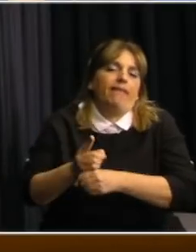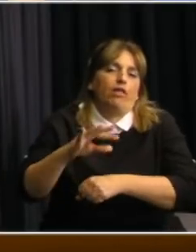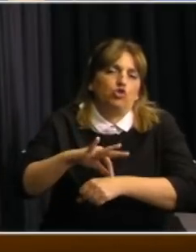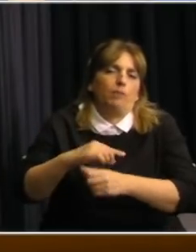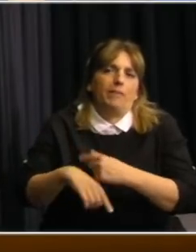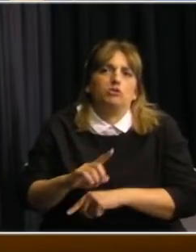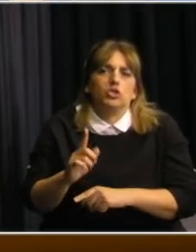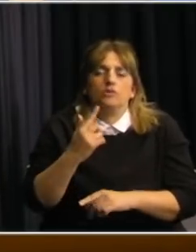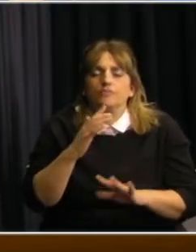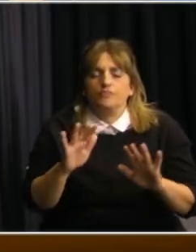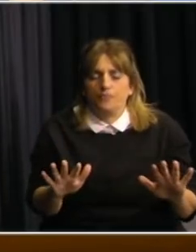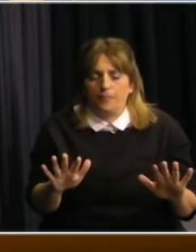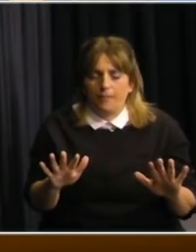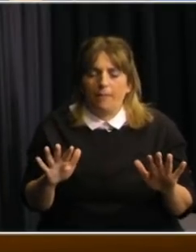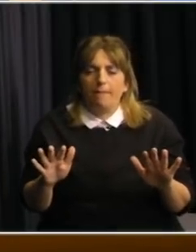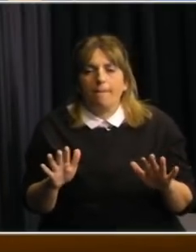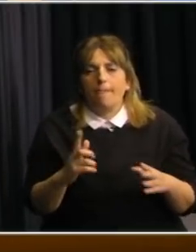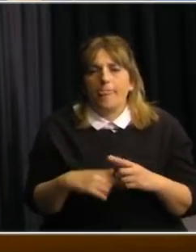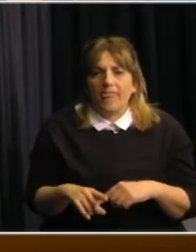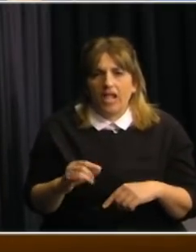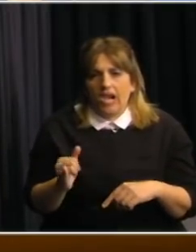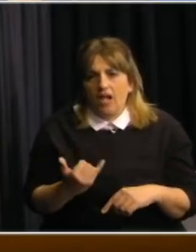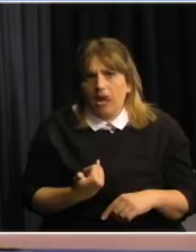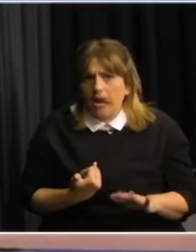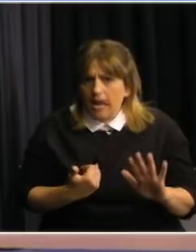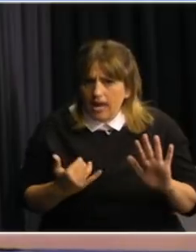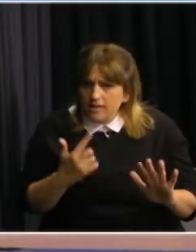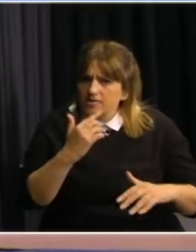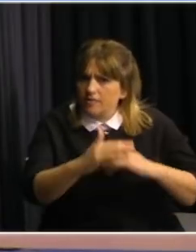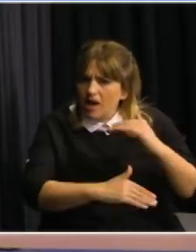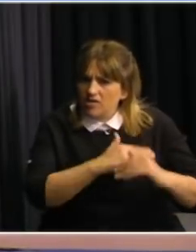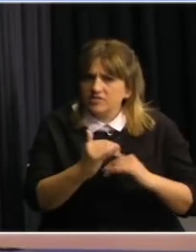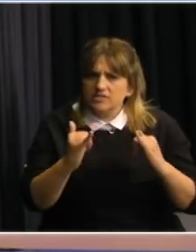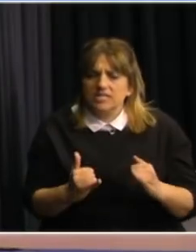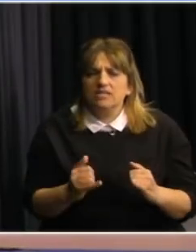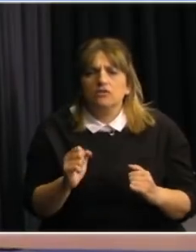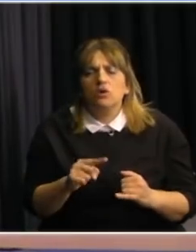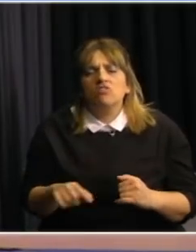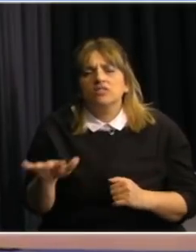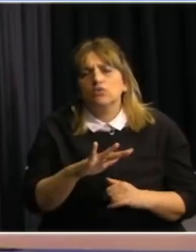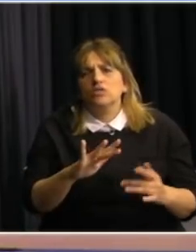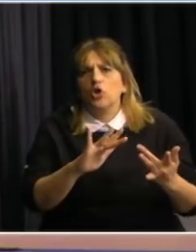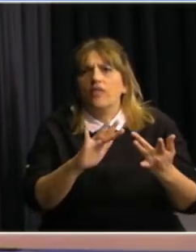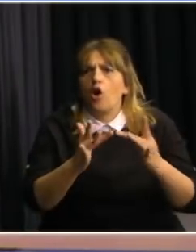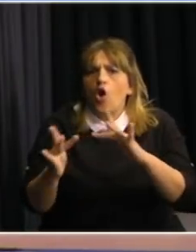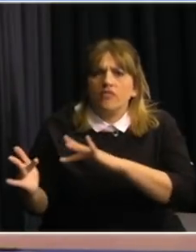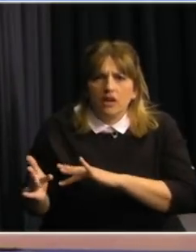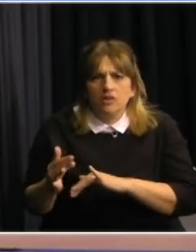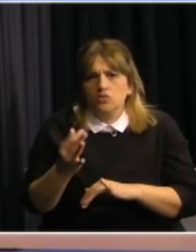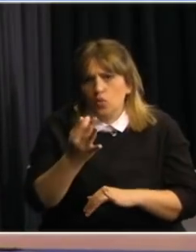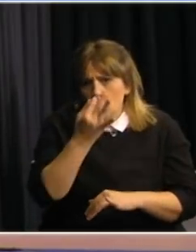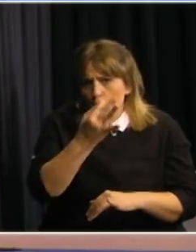digamos que la información que yo tengo se ha ido avanzando en los círculos de contactos que se van insopando